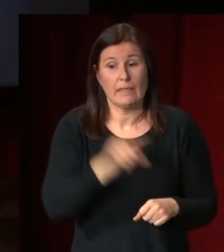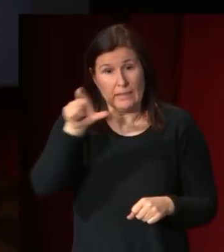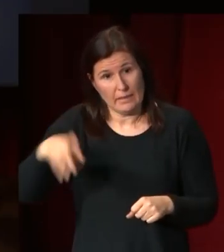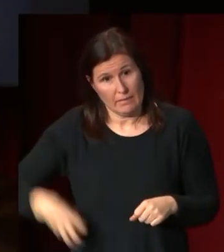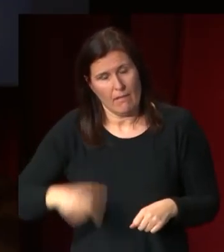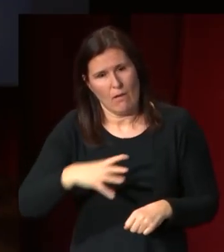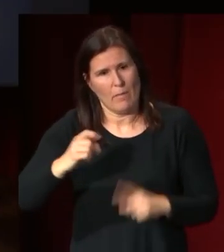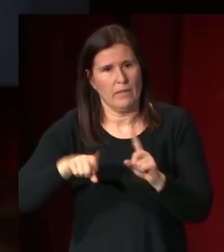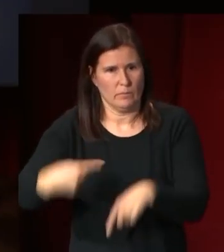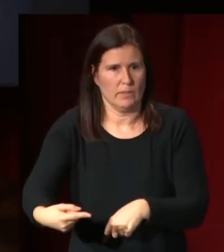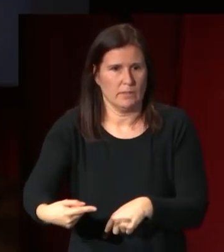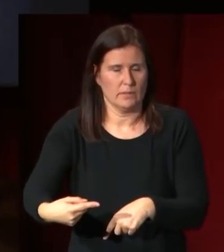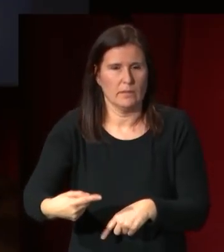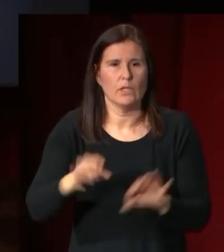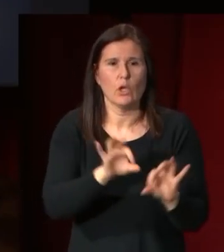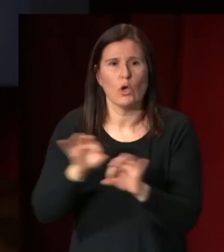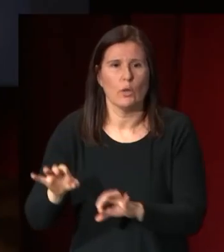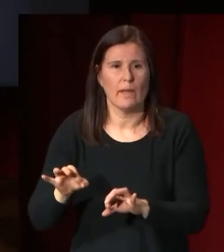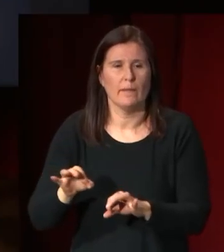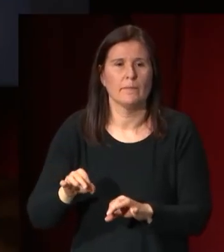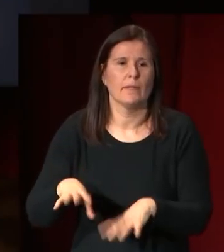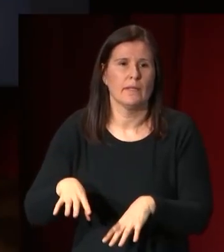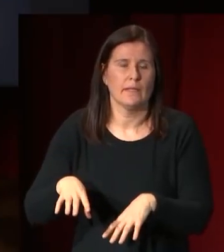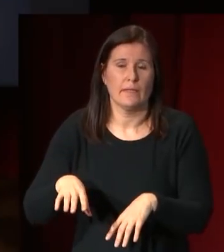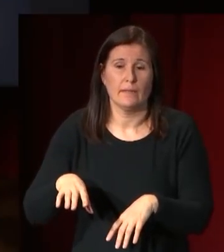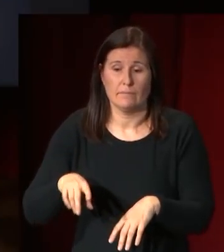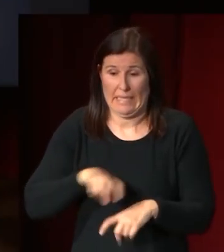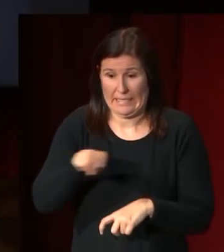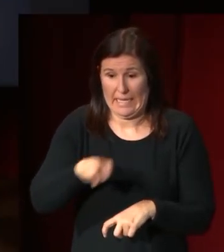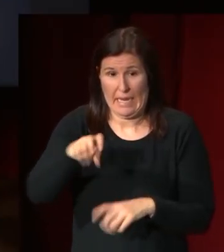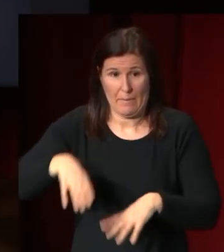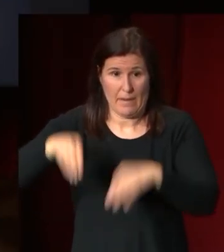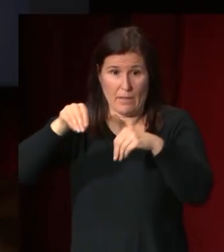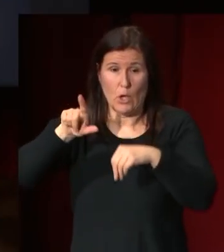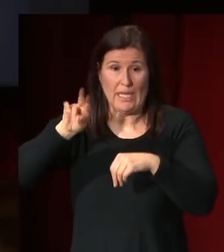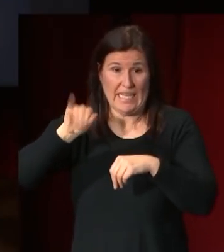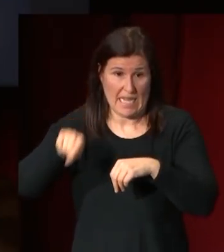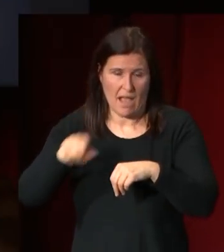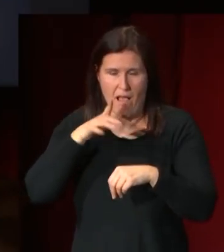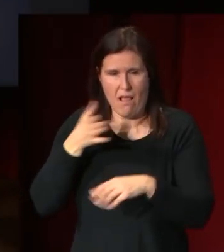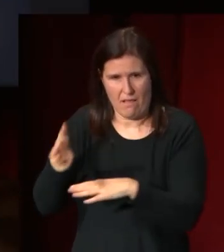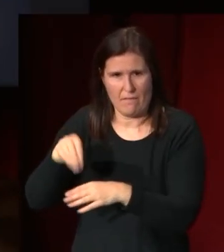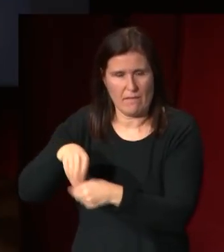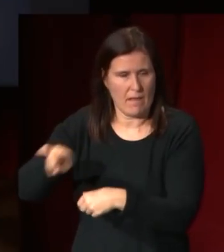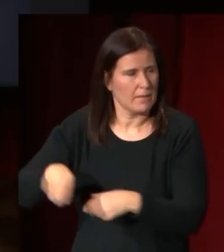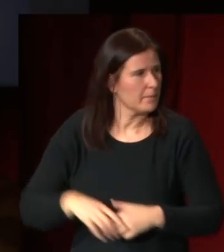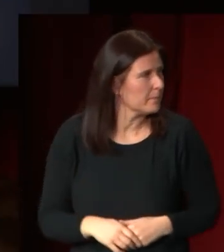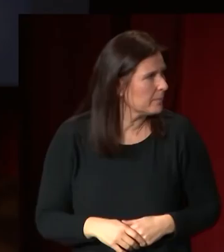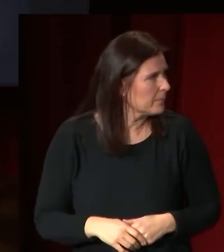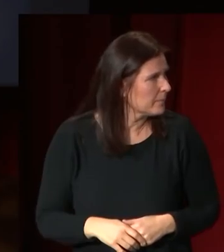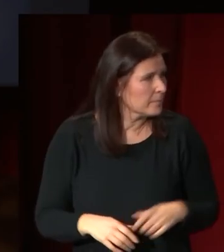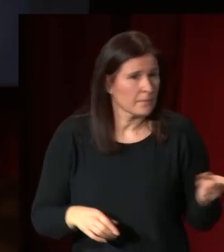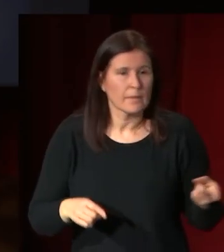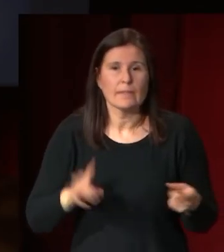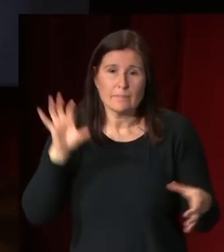está colocada en el rellano principal de la escalera del Palacio de Liria actualmente y que tiene que ver con las